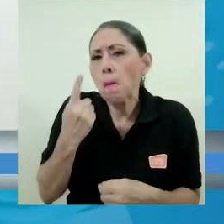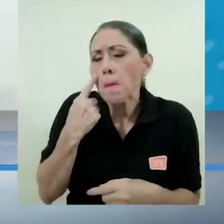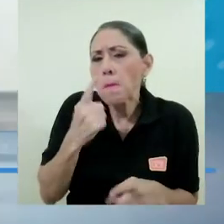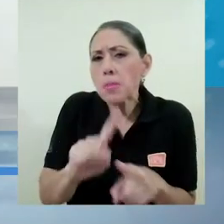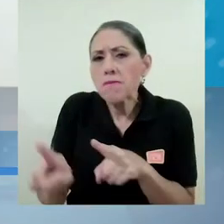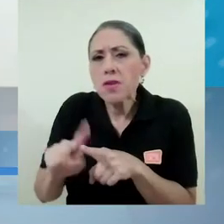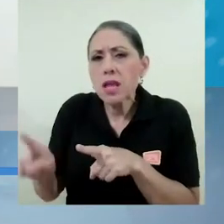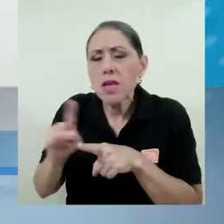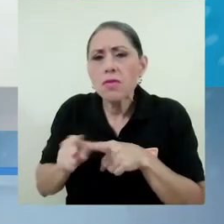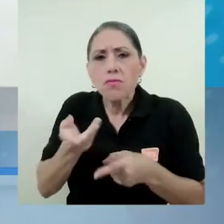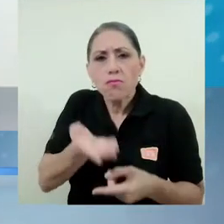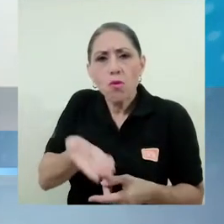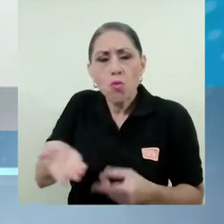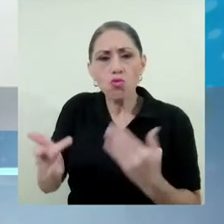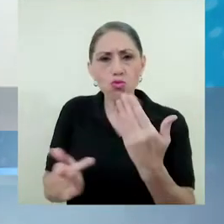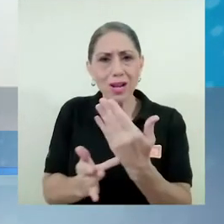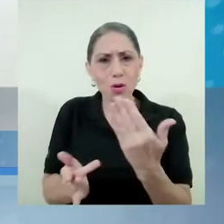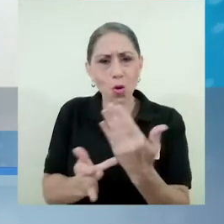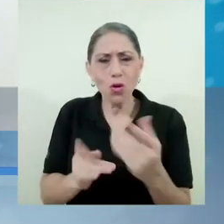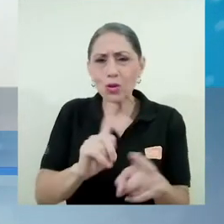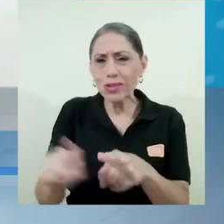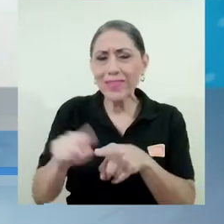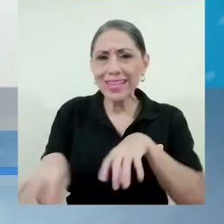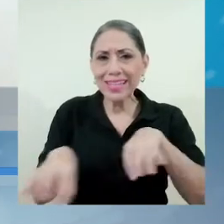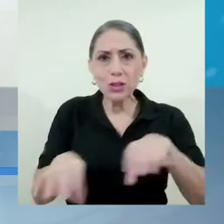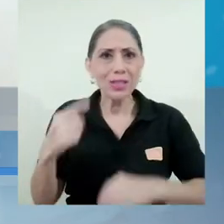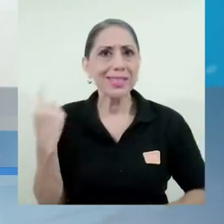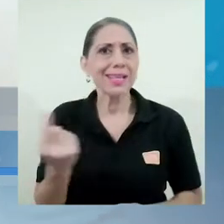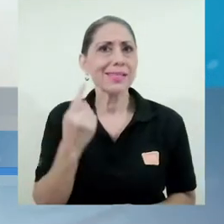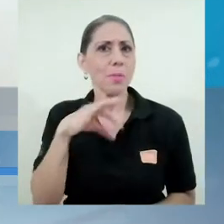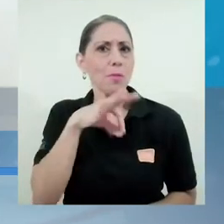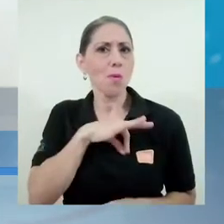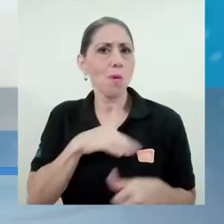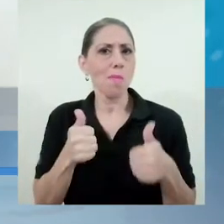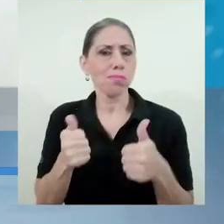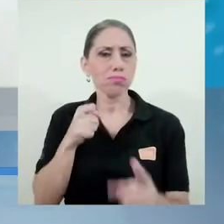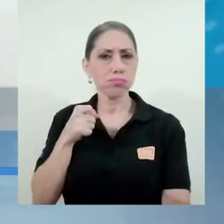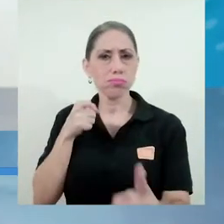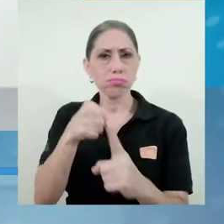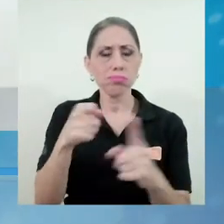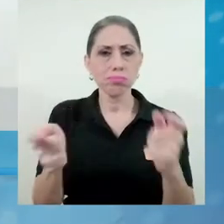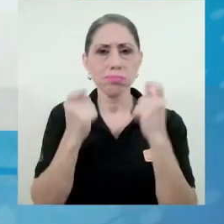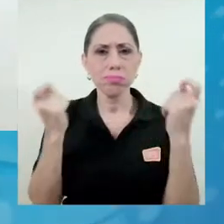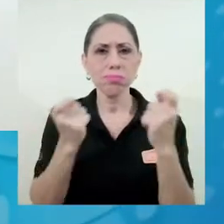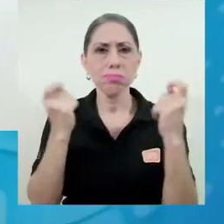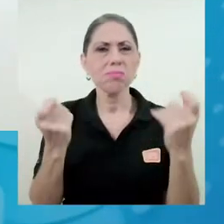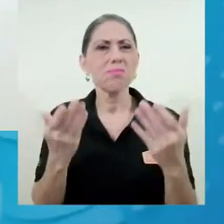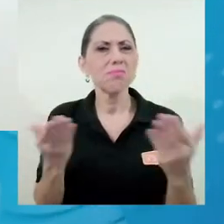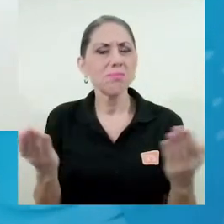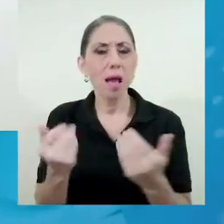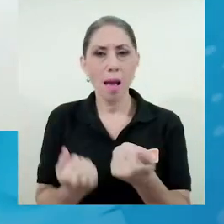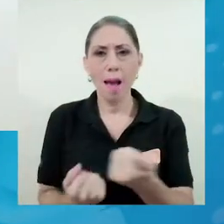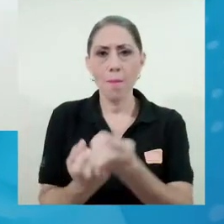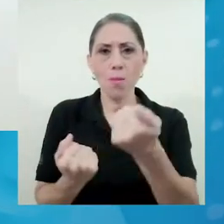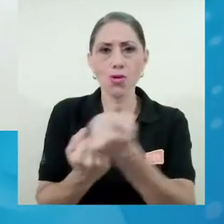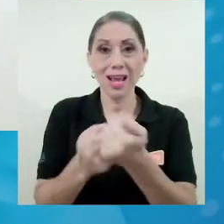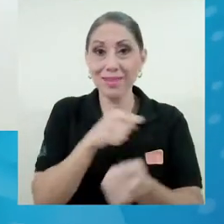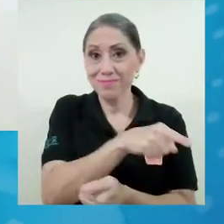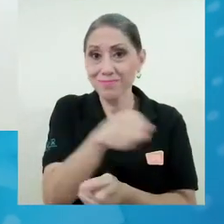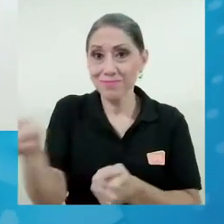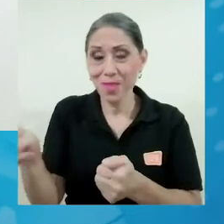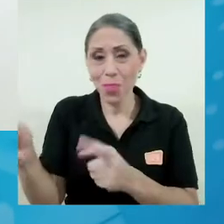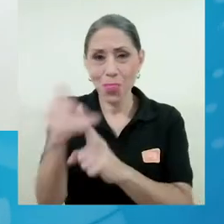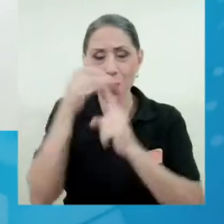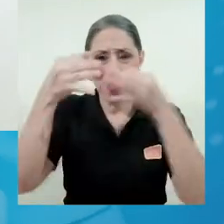recursos tecnológicos y acciones que favorezcan siempre el objetivo de la feria, que es apoyar el proceso de toma de